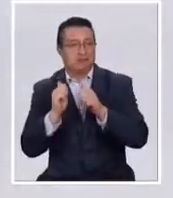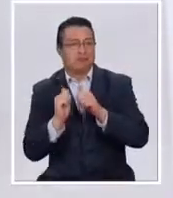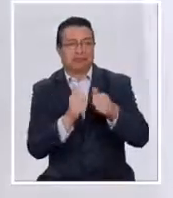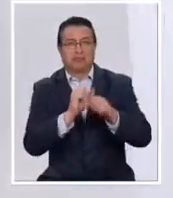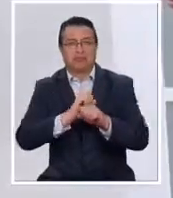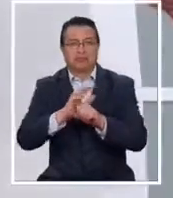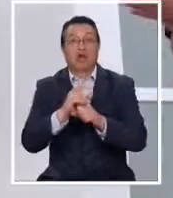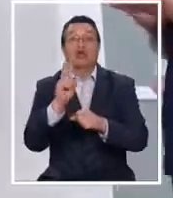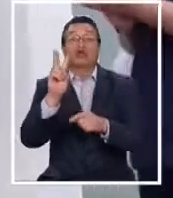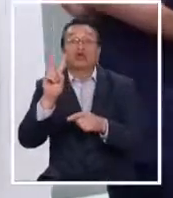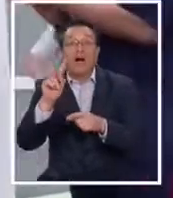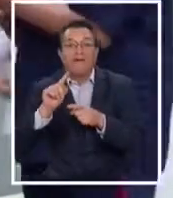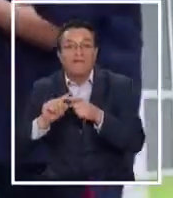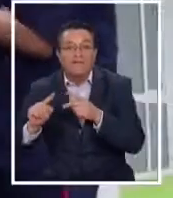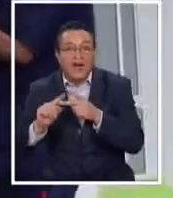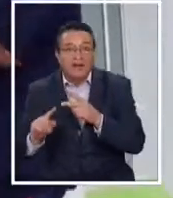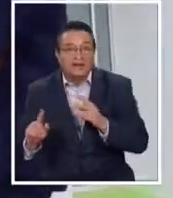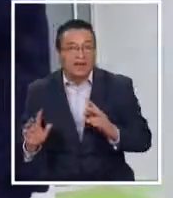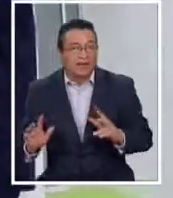COVID por segunda vez.